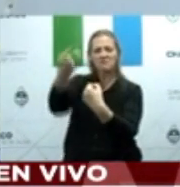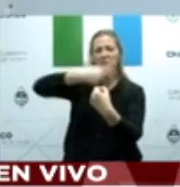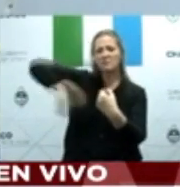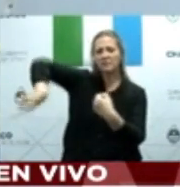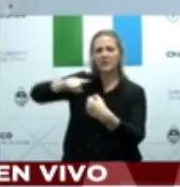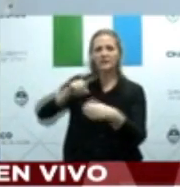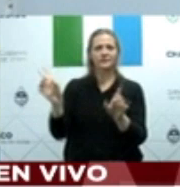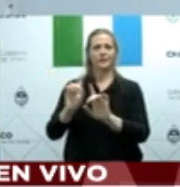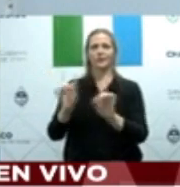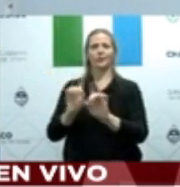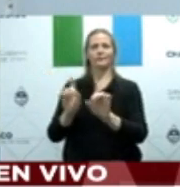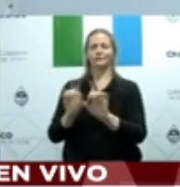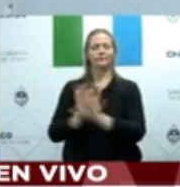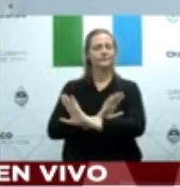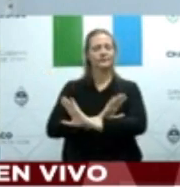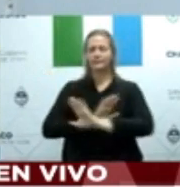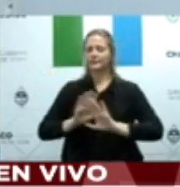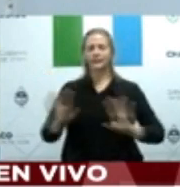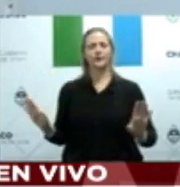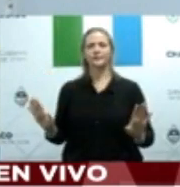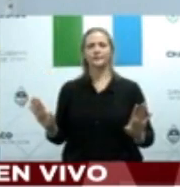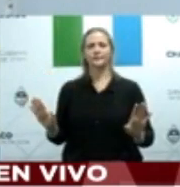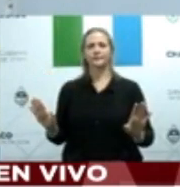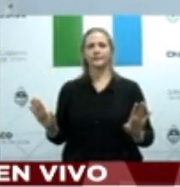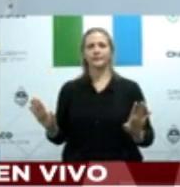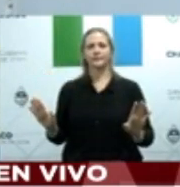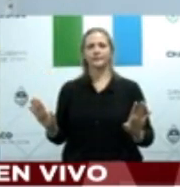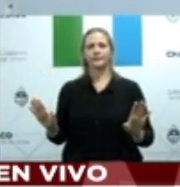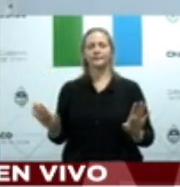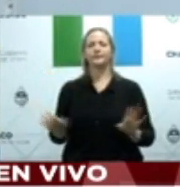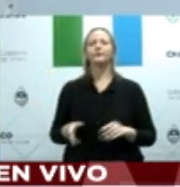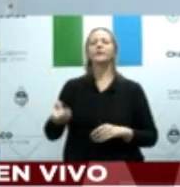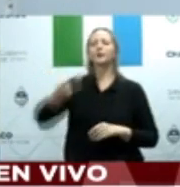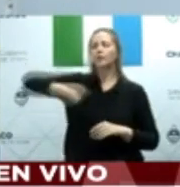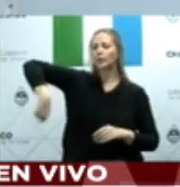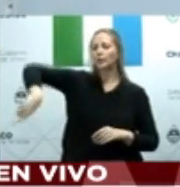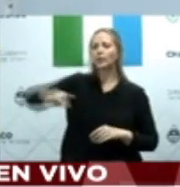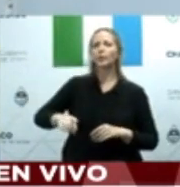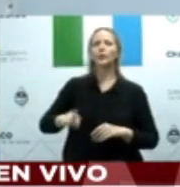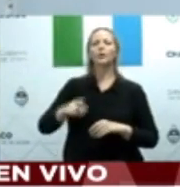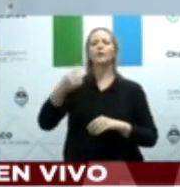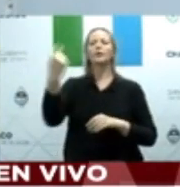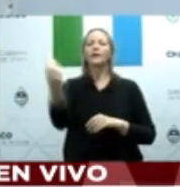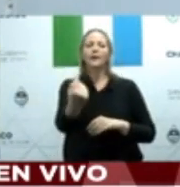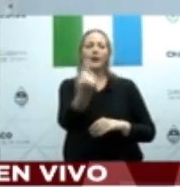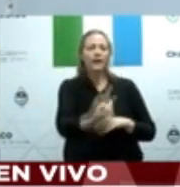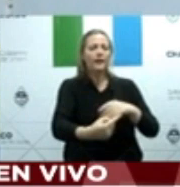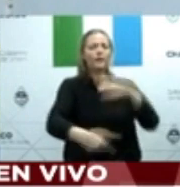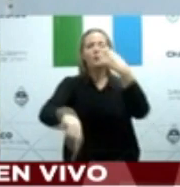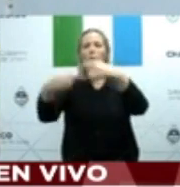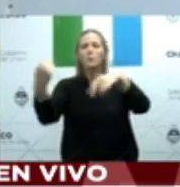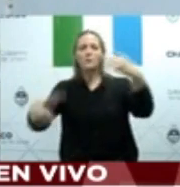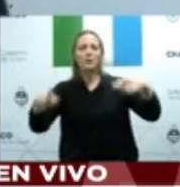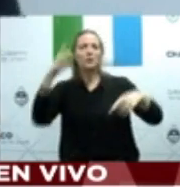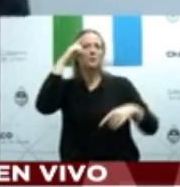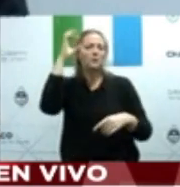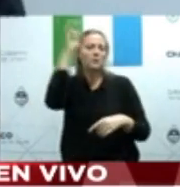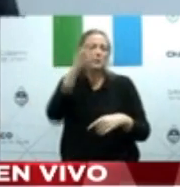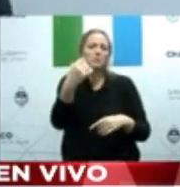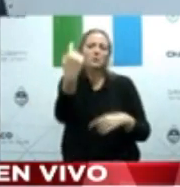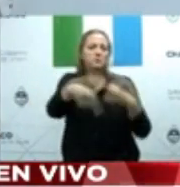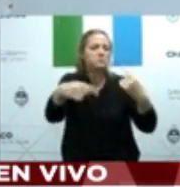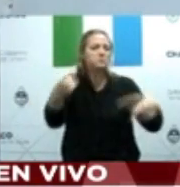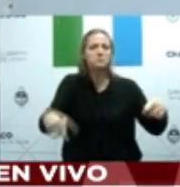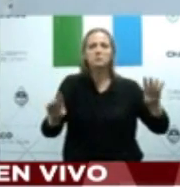La verdad es que respetamos las diferencias que alguien puede tener y somos muy respetuosos. Algunos piensan de una manera, otros